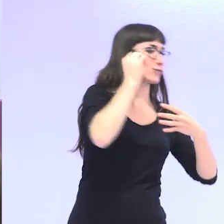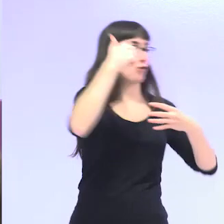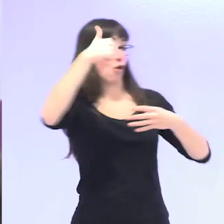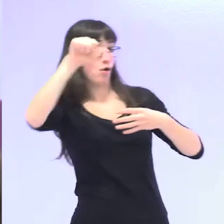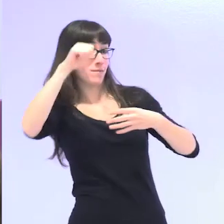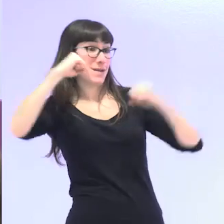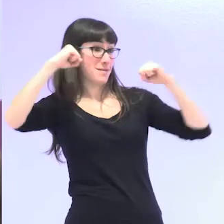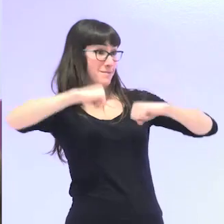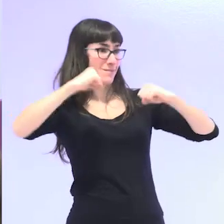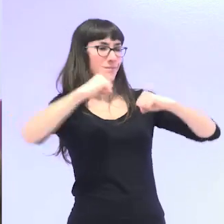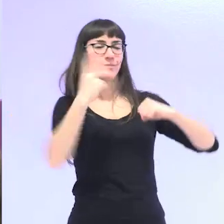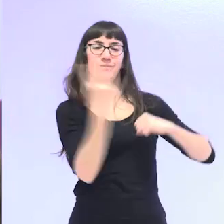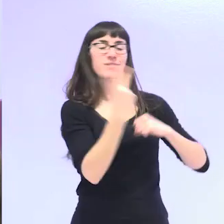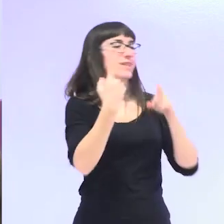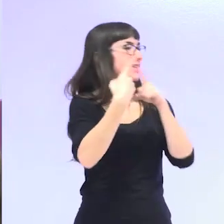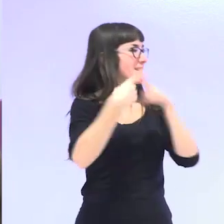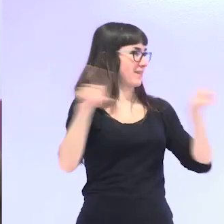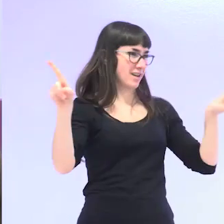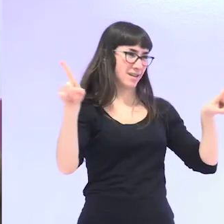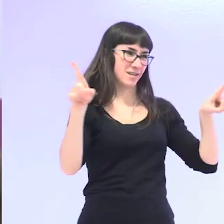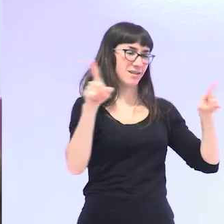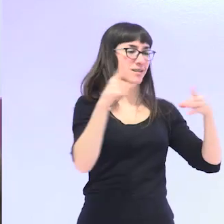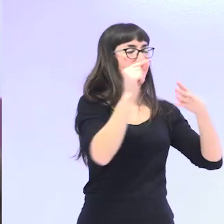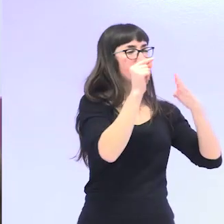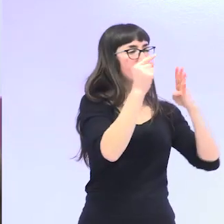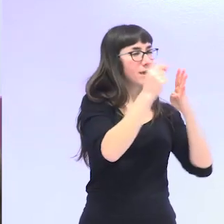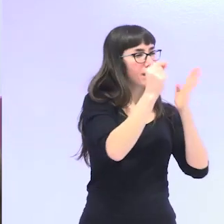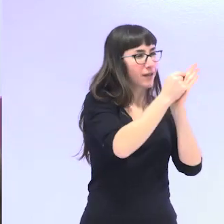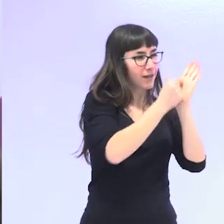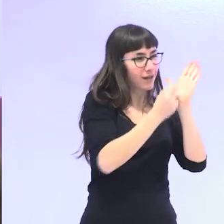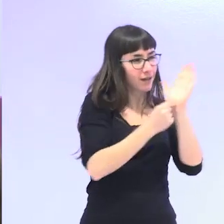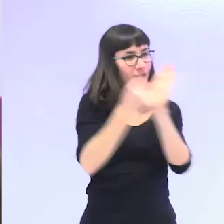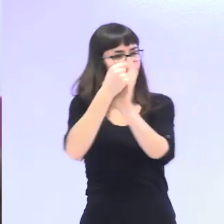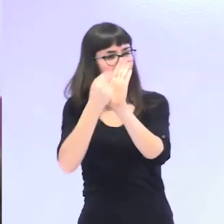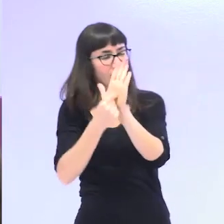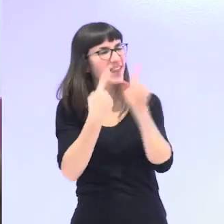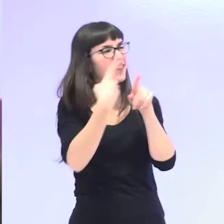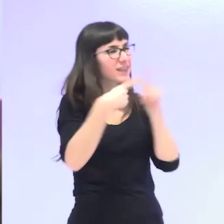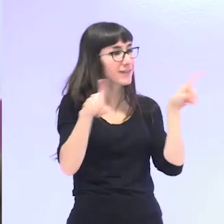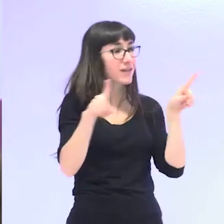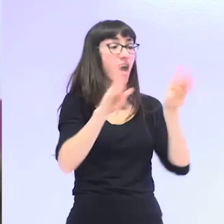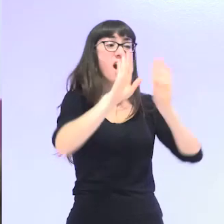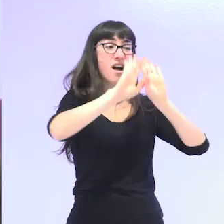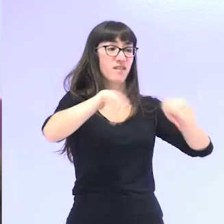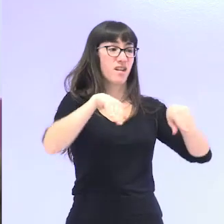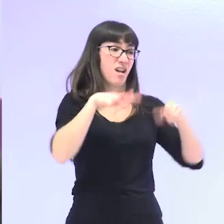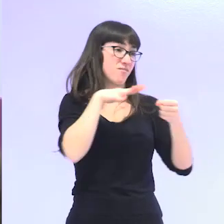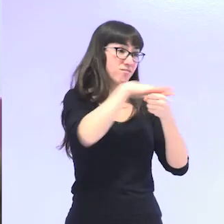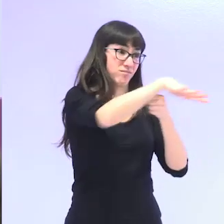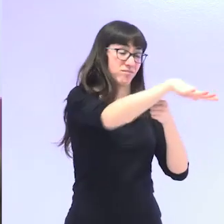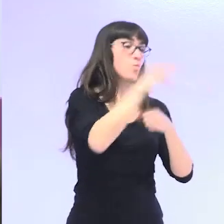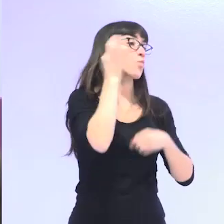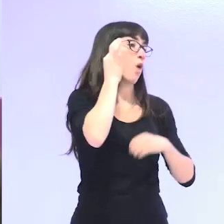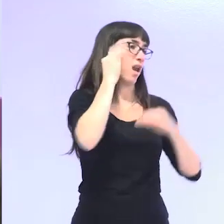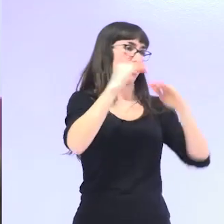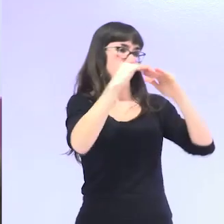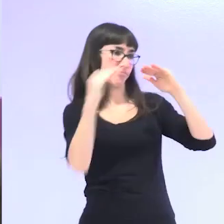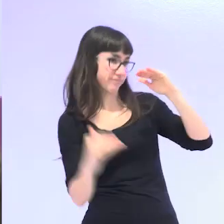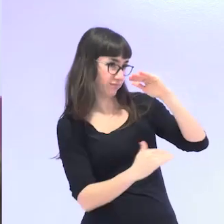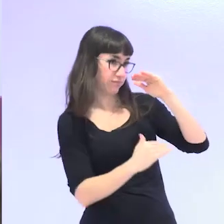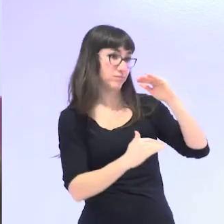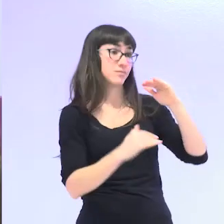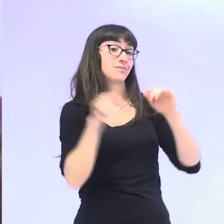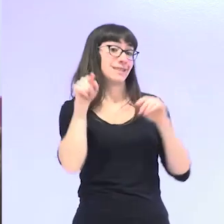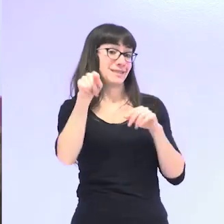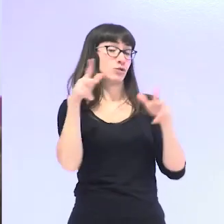envejecimiento de los varones, características diferenciales que llevan implícitas desigualdades. Y esto es lo importante en el